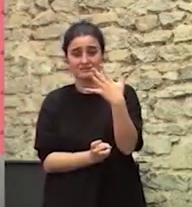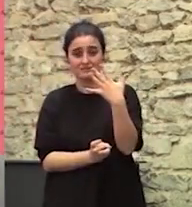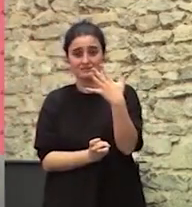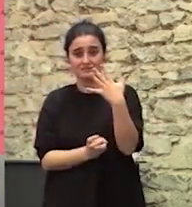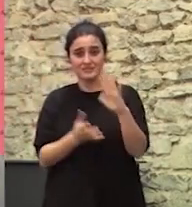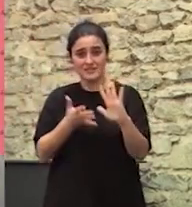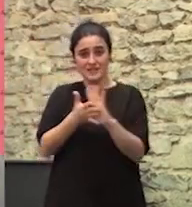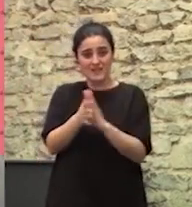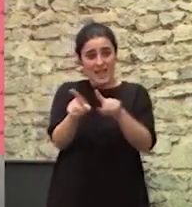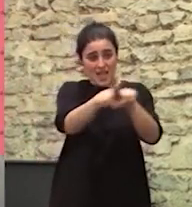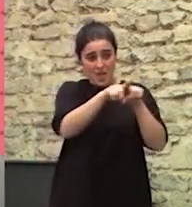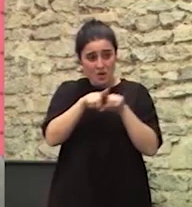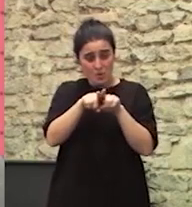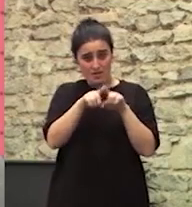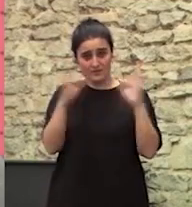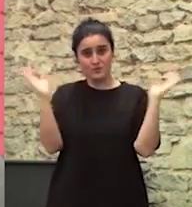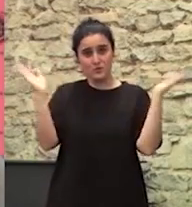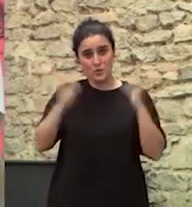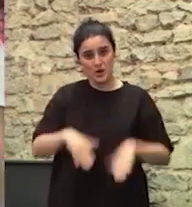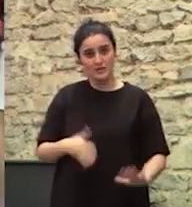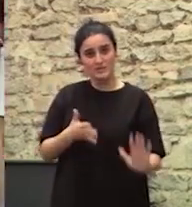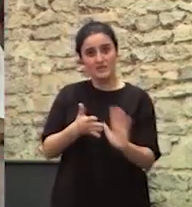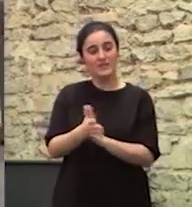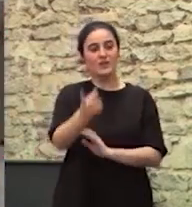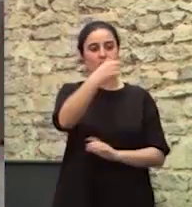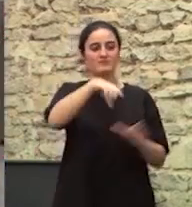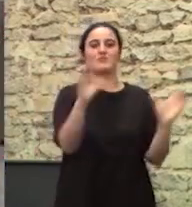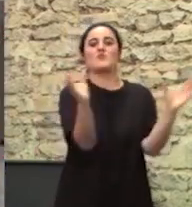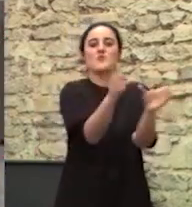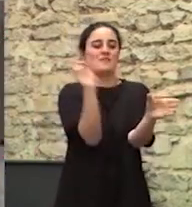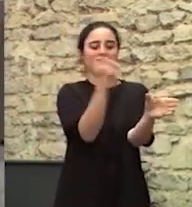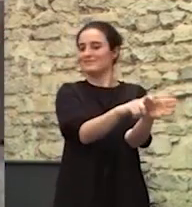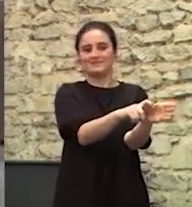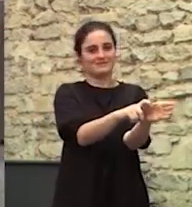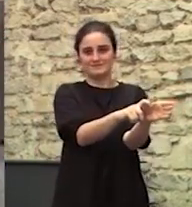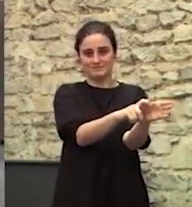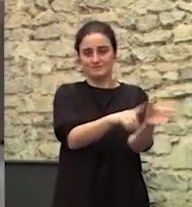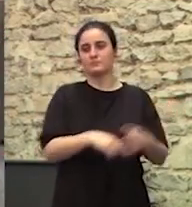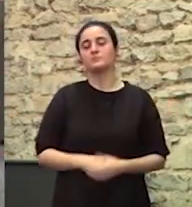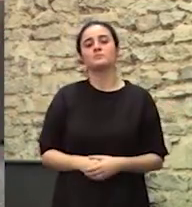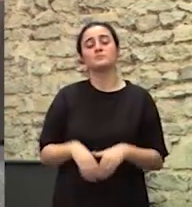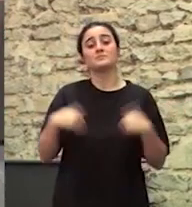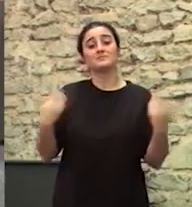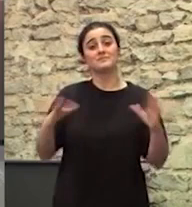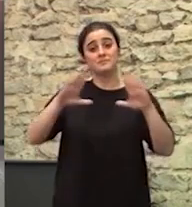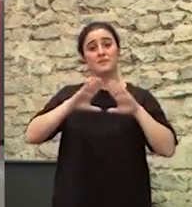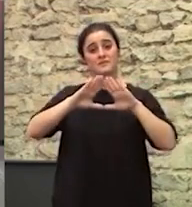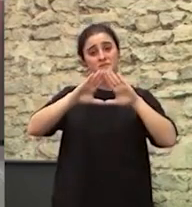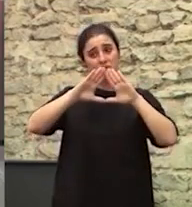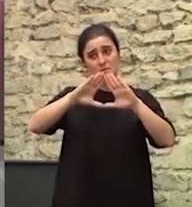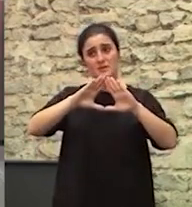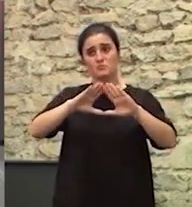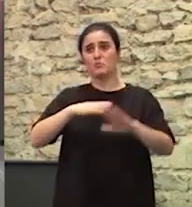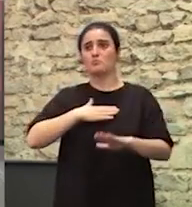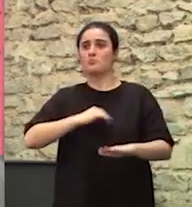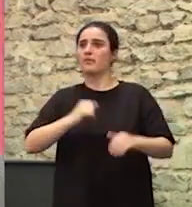son iguales Cuando no forman parte De vuestro grupo de iguales Bueno, pues un feminismo Por